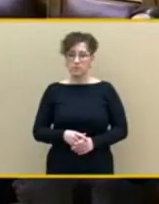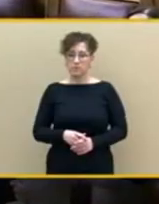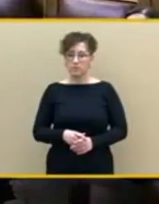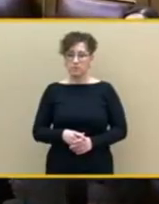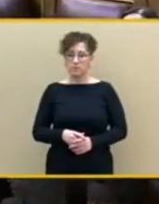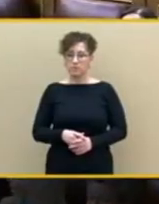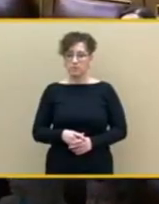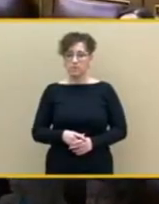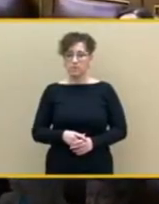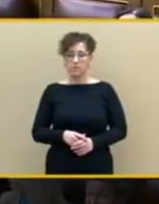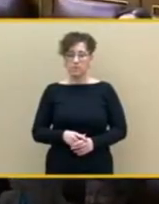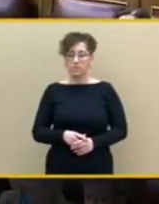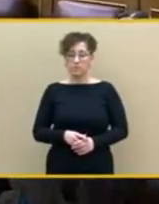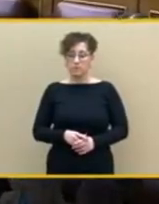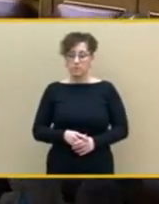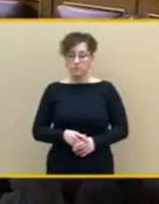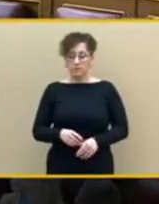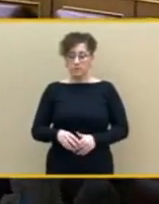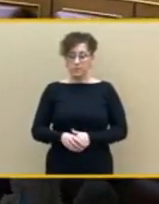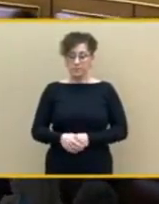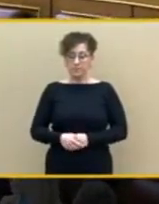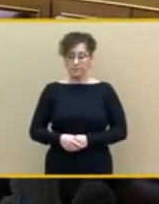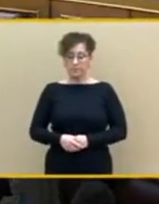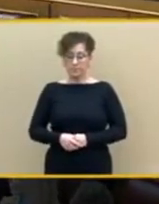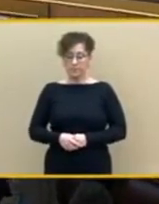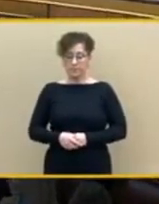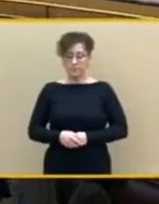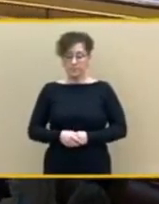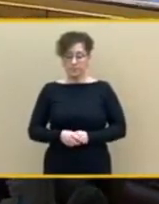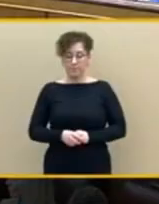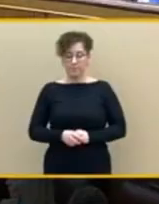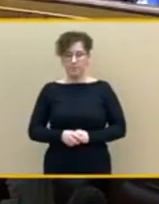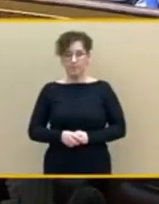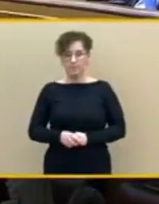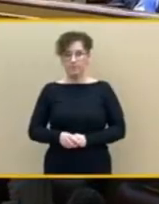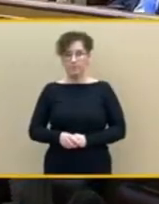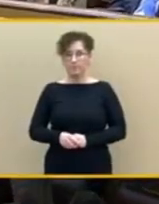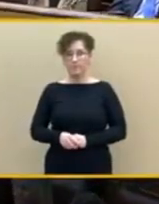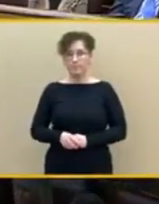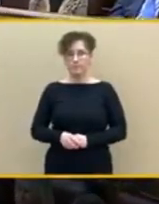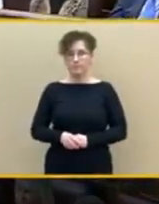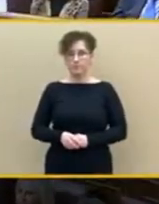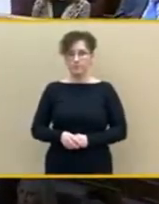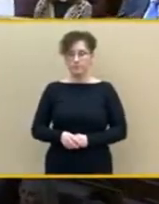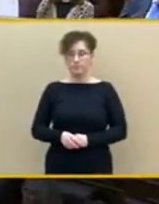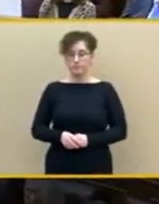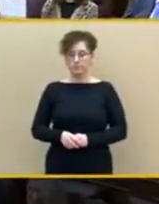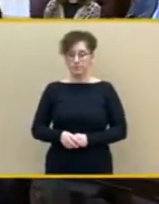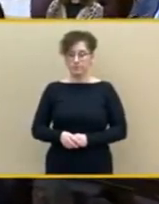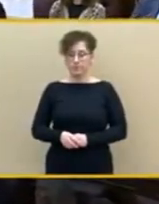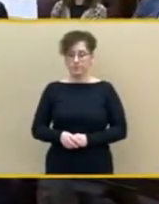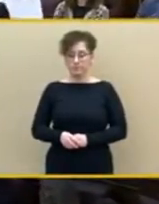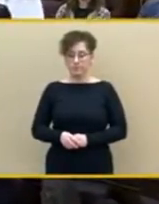Sánchez y al gobierno para hablar sin tiempo limitado es decir de manera ilimitada todo lo que quieran